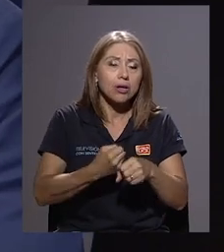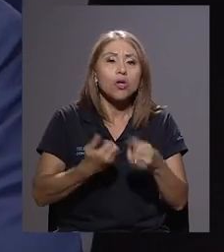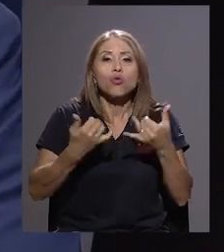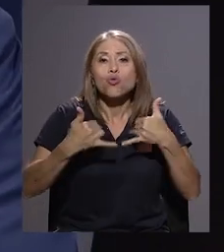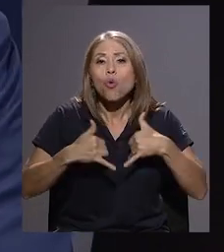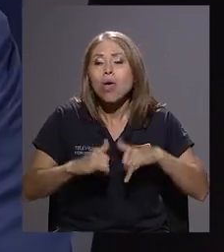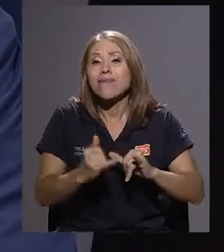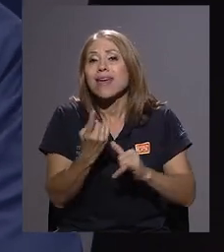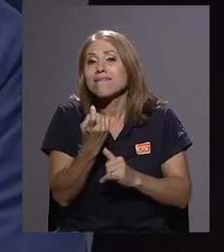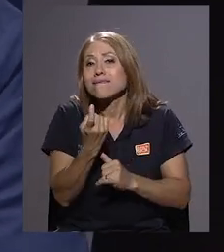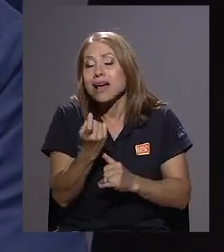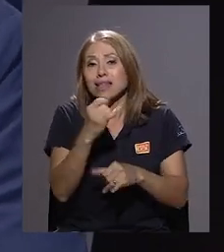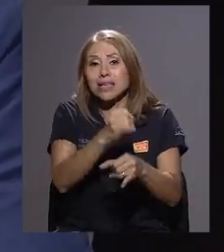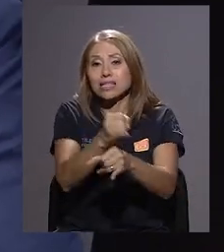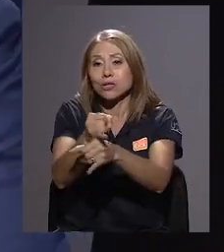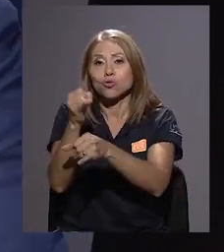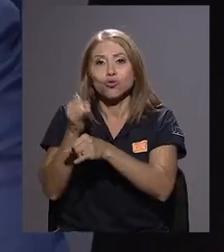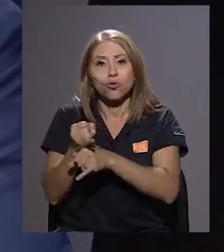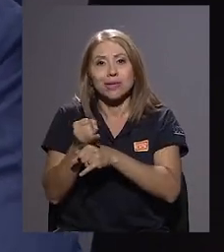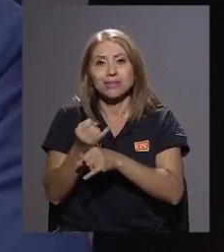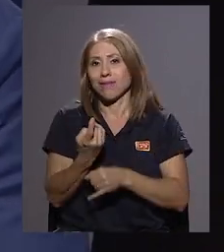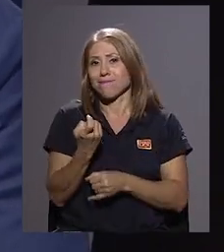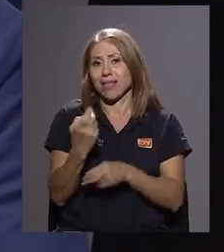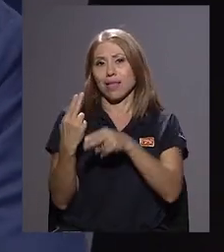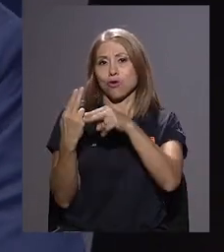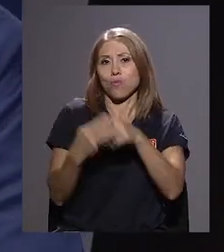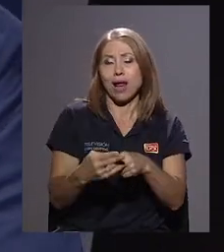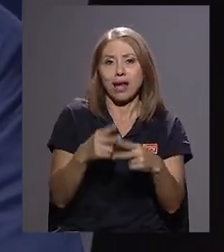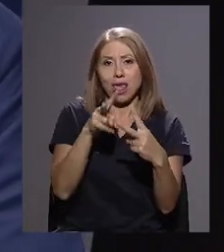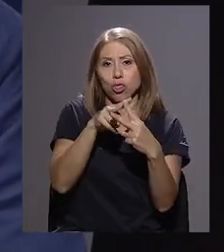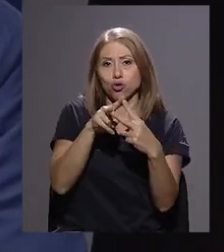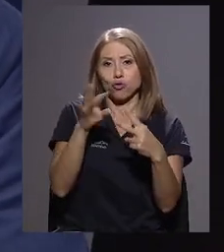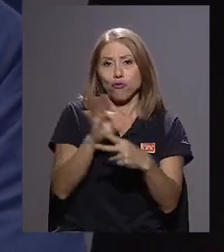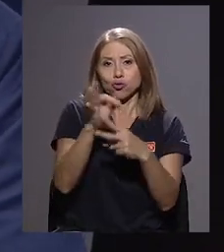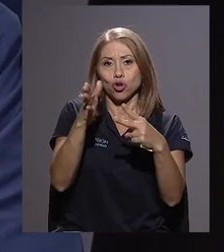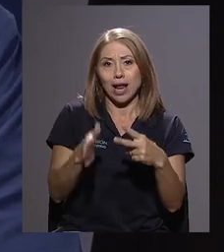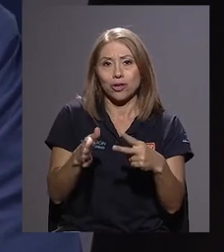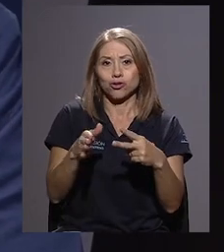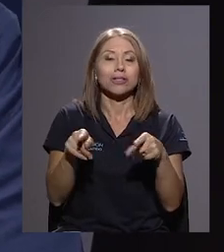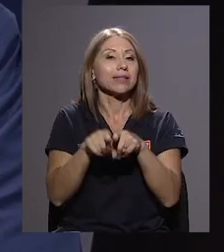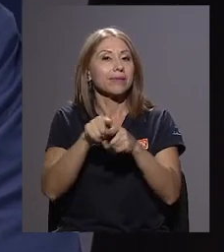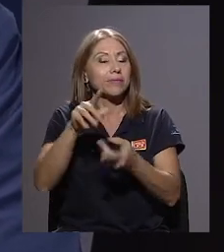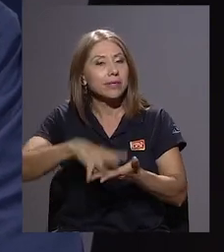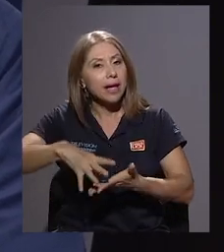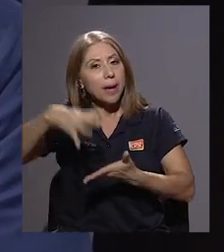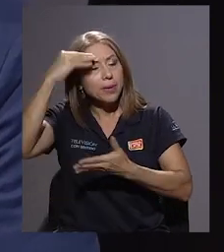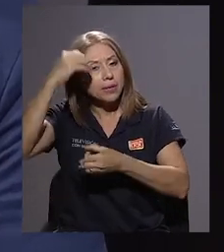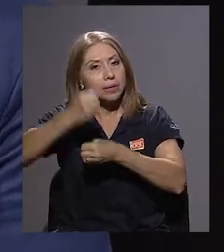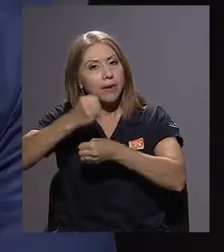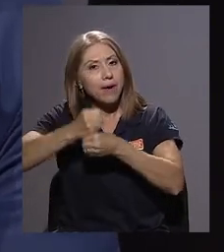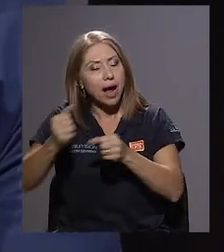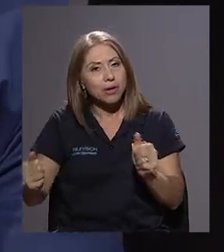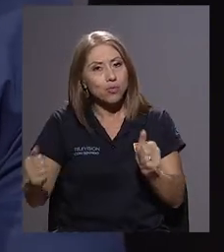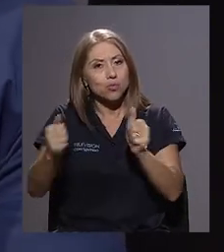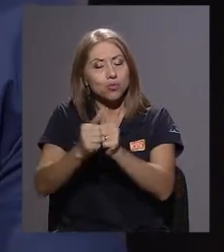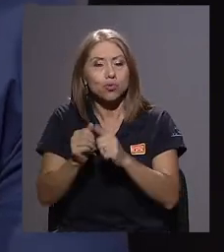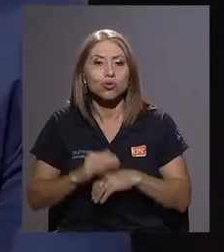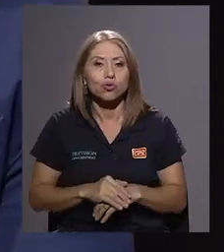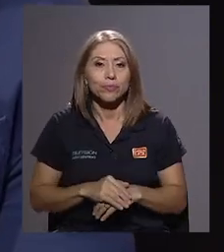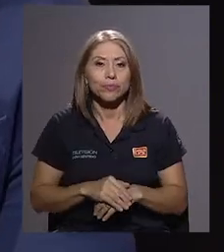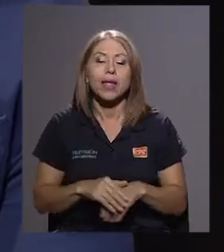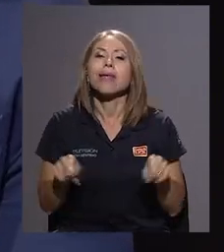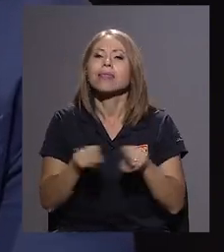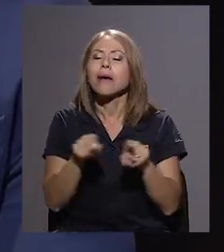faltan de nombrar esos dos funcionarios y además que aprendan a trabajar juntos. Otro de los hallazgos es que los planes